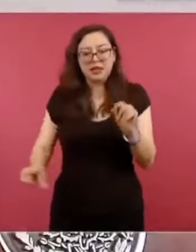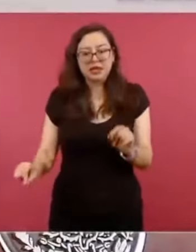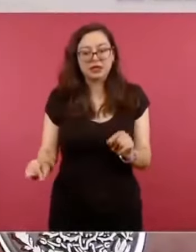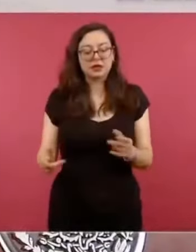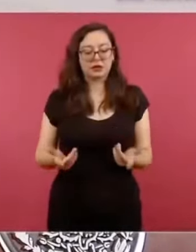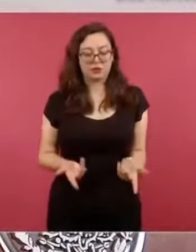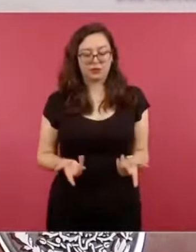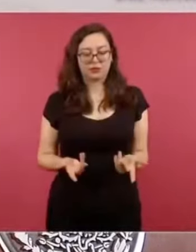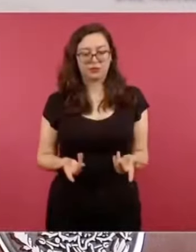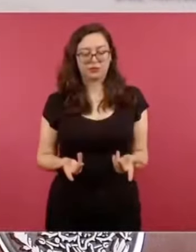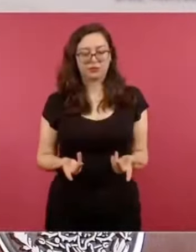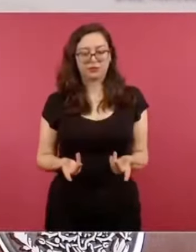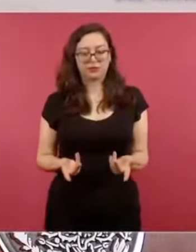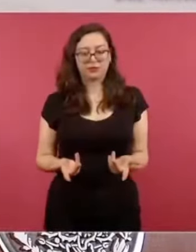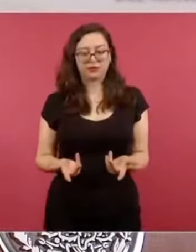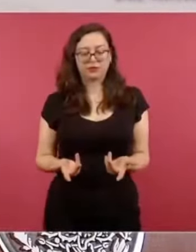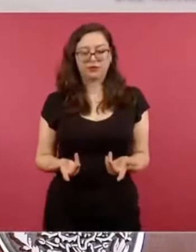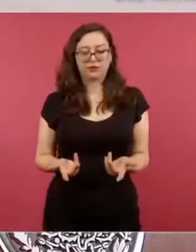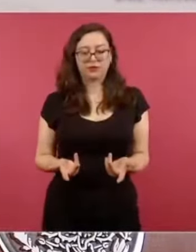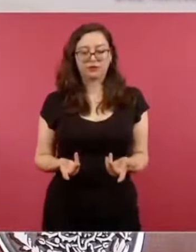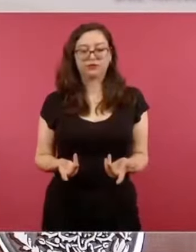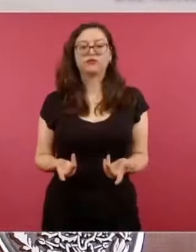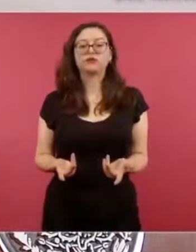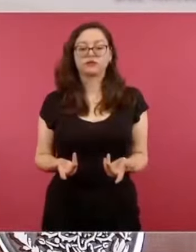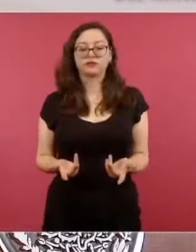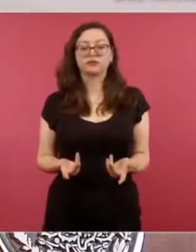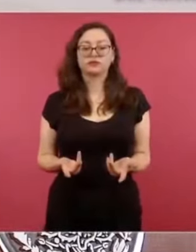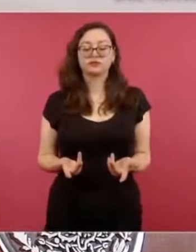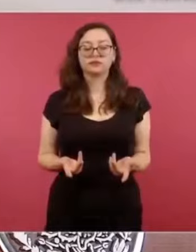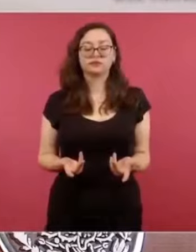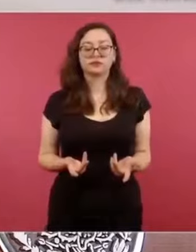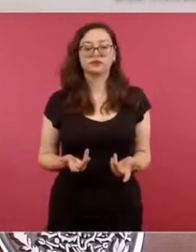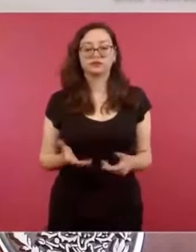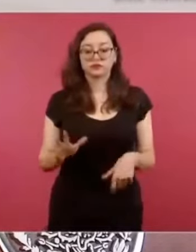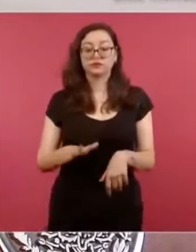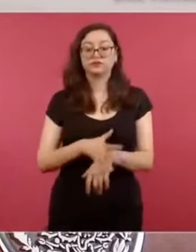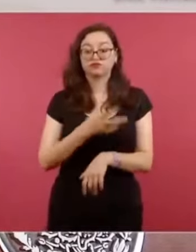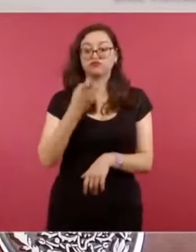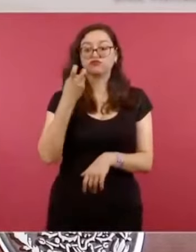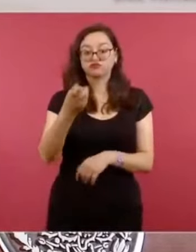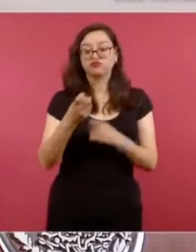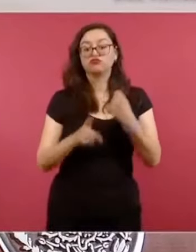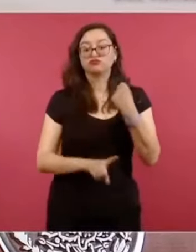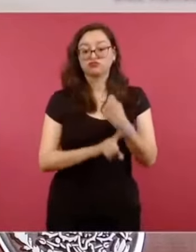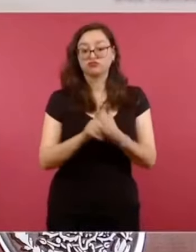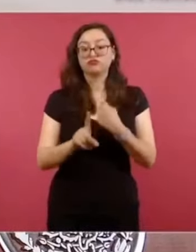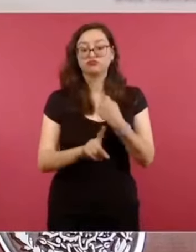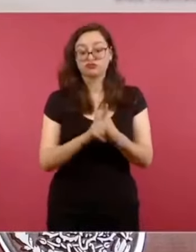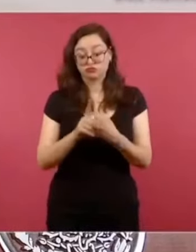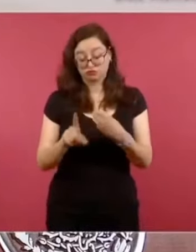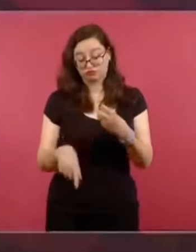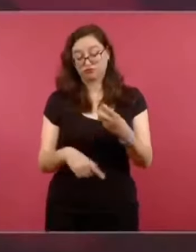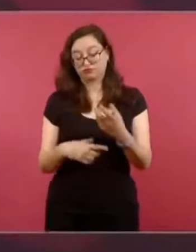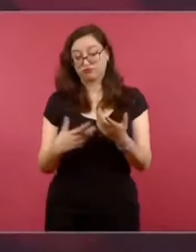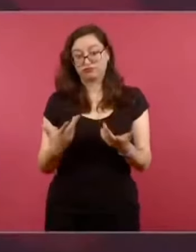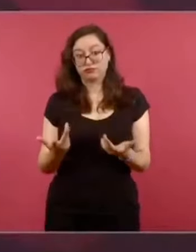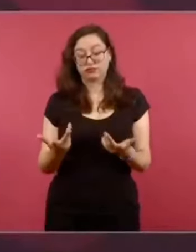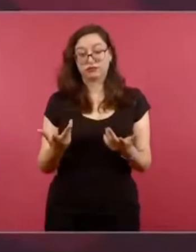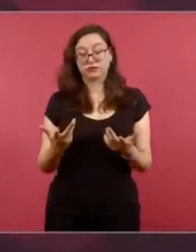Y por eso creció también la violencia, que eso fue lo tercero.